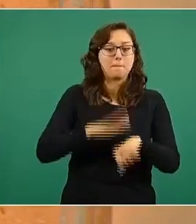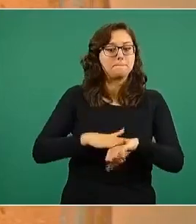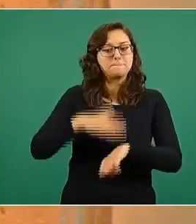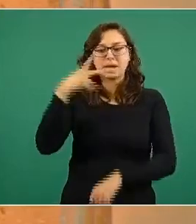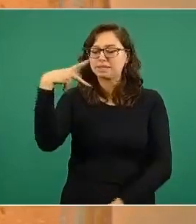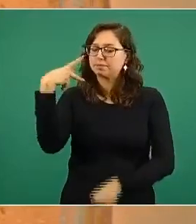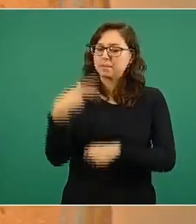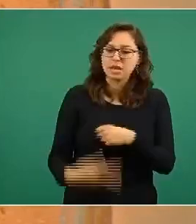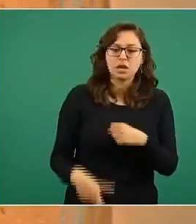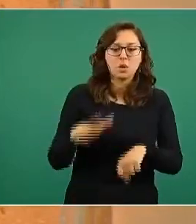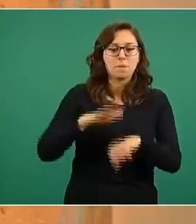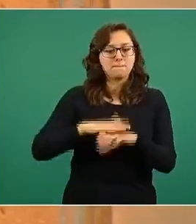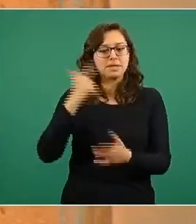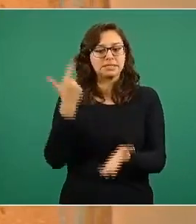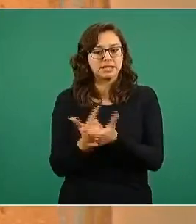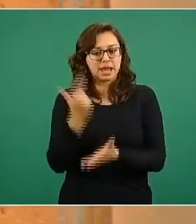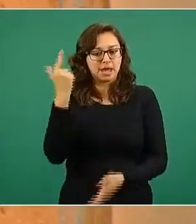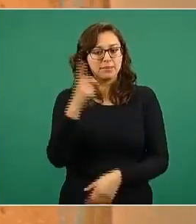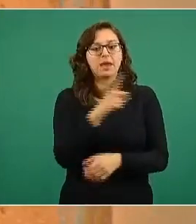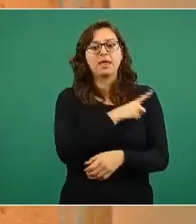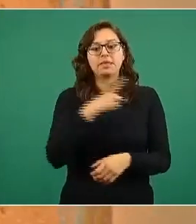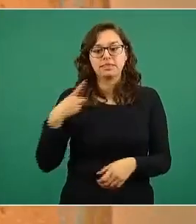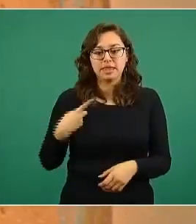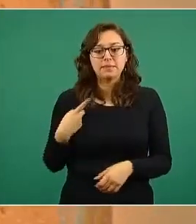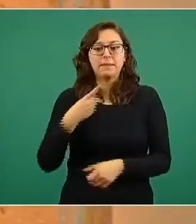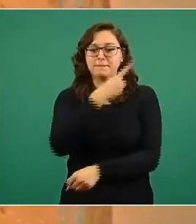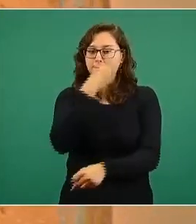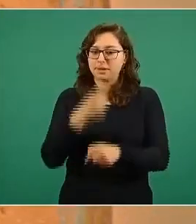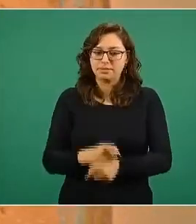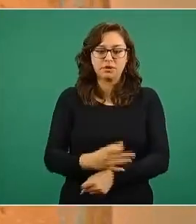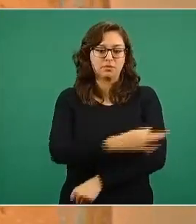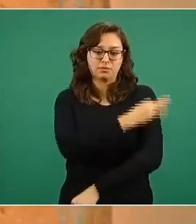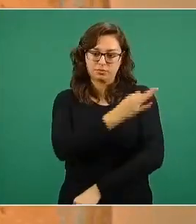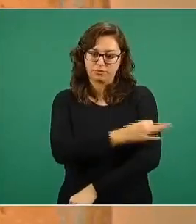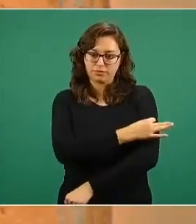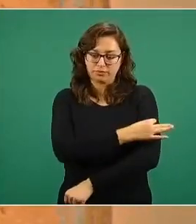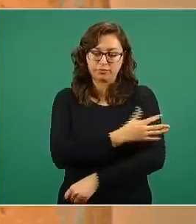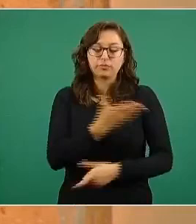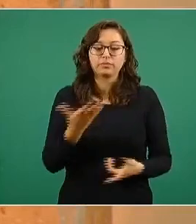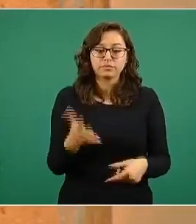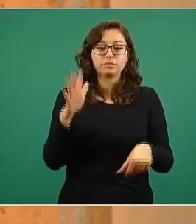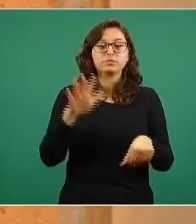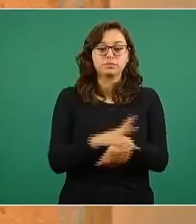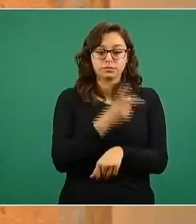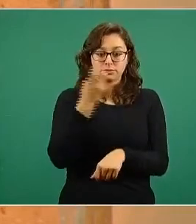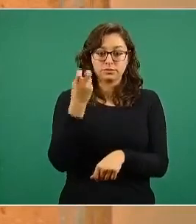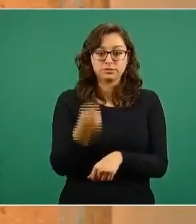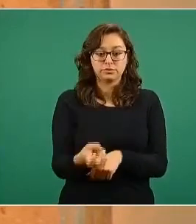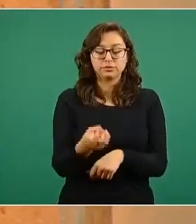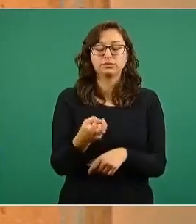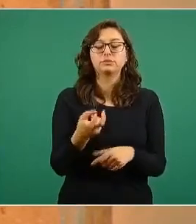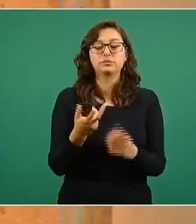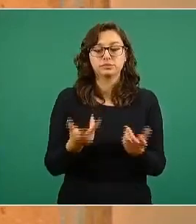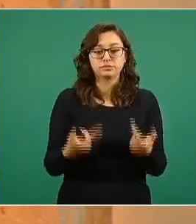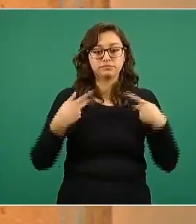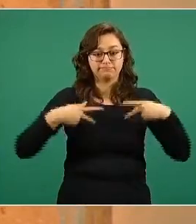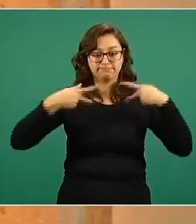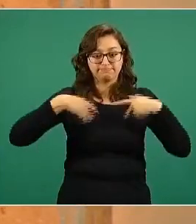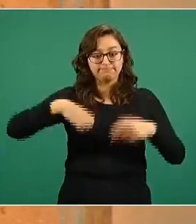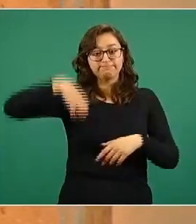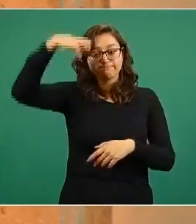priorización, a esto le llamamos los ejes de priorización y el criterio fundamental son las personas de acuerdo a su edad.